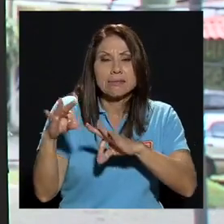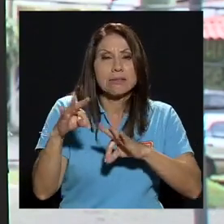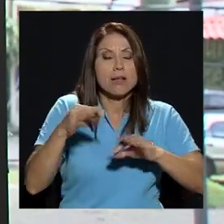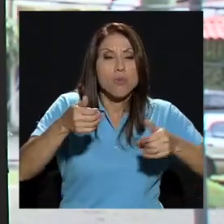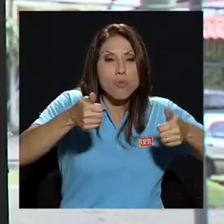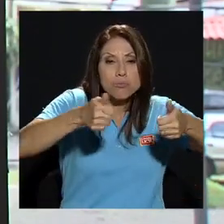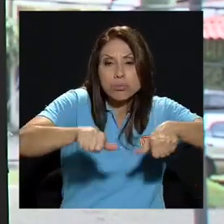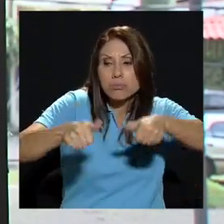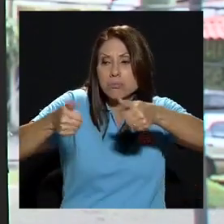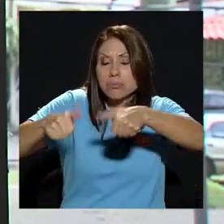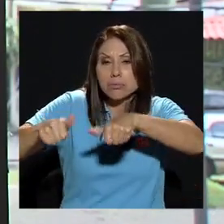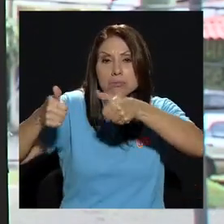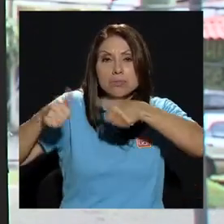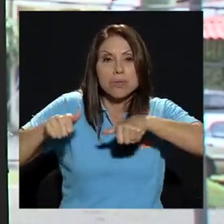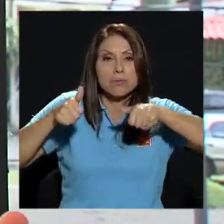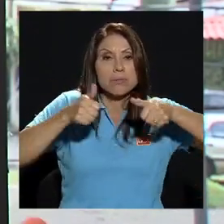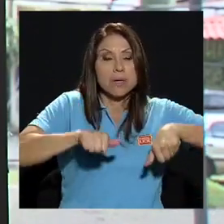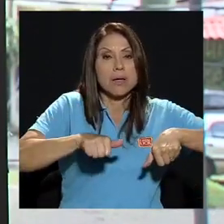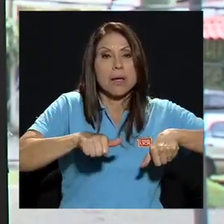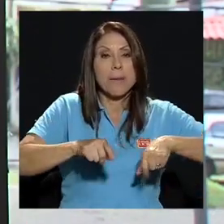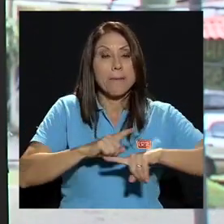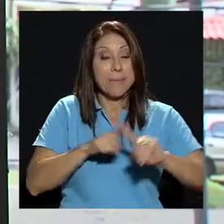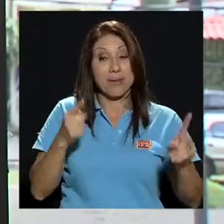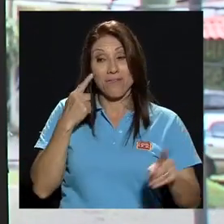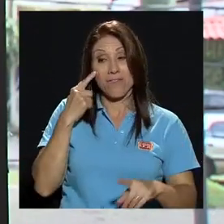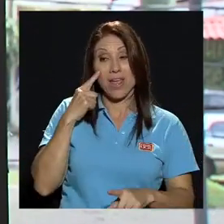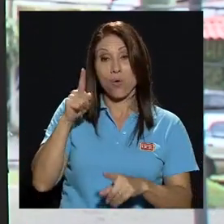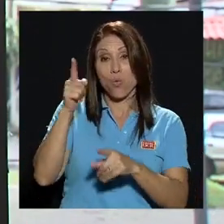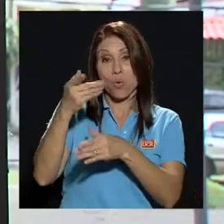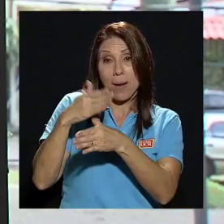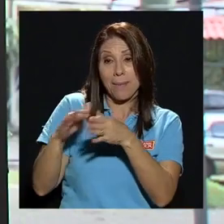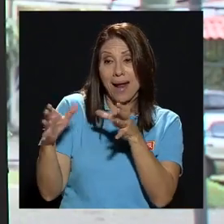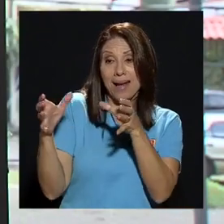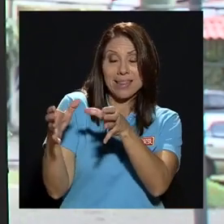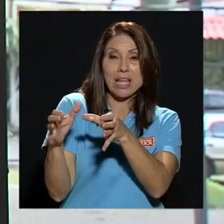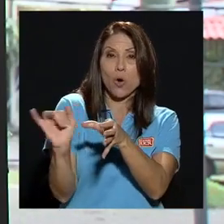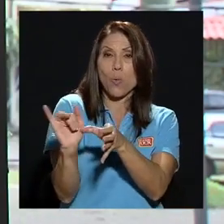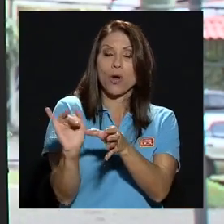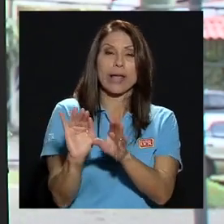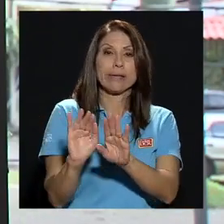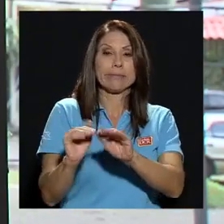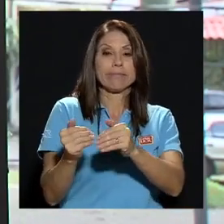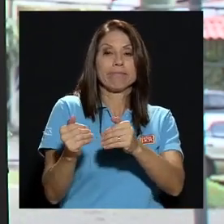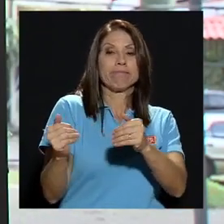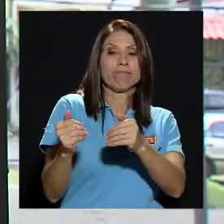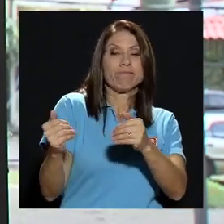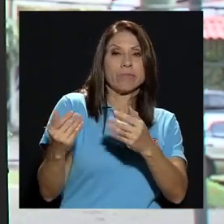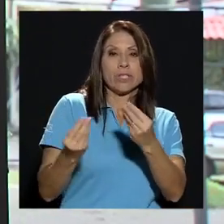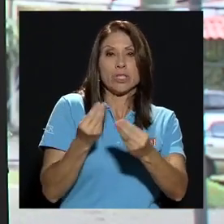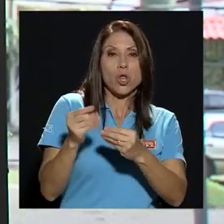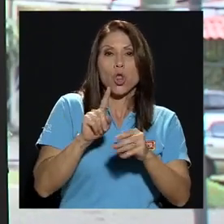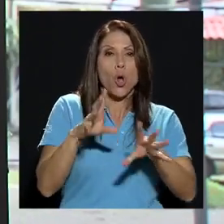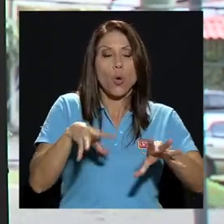una parte y entonces eso nos limita en la capacidad de poder pues negociar